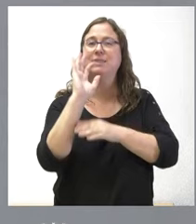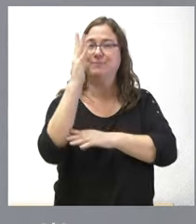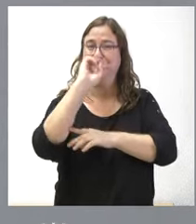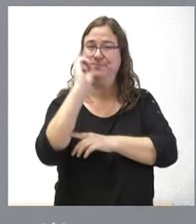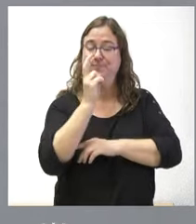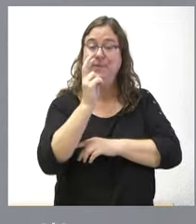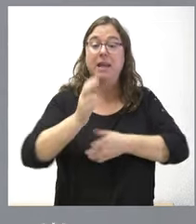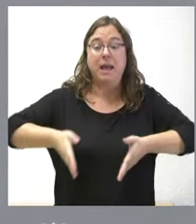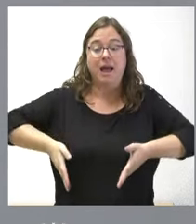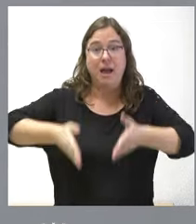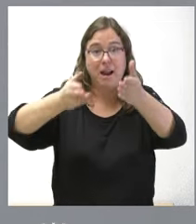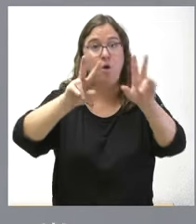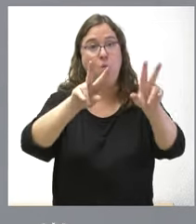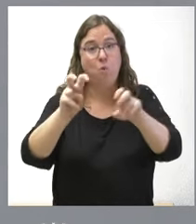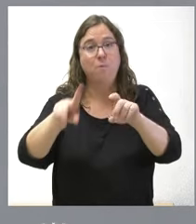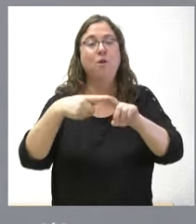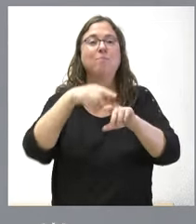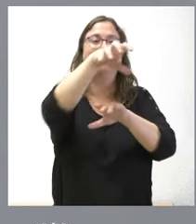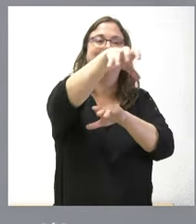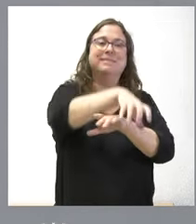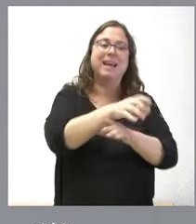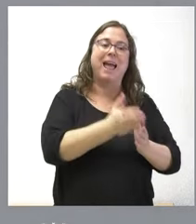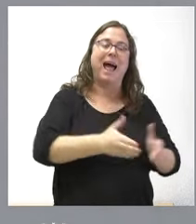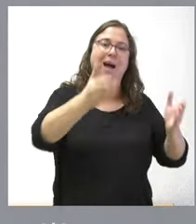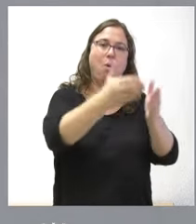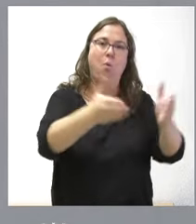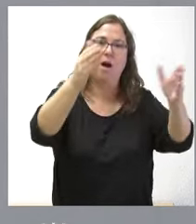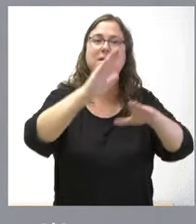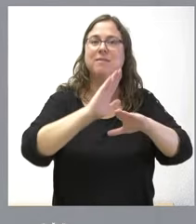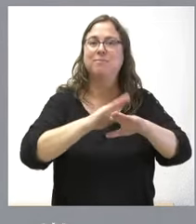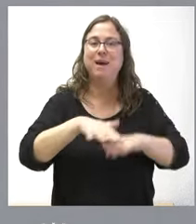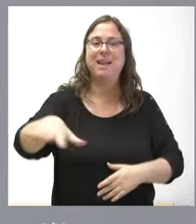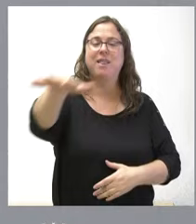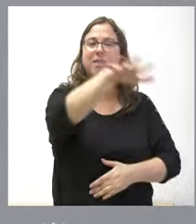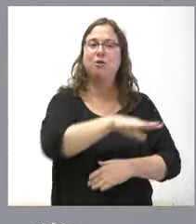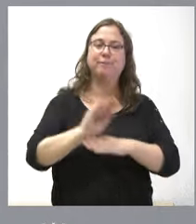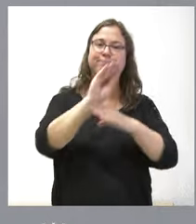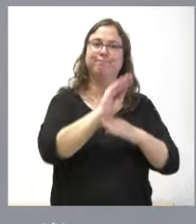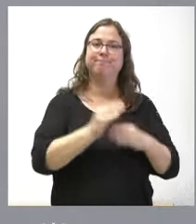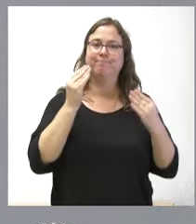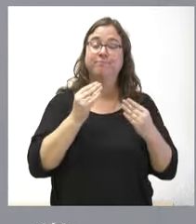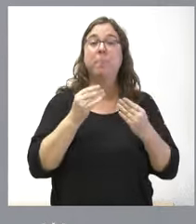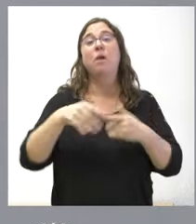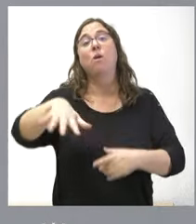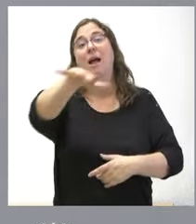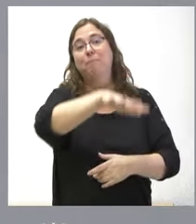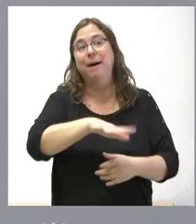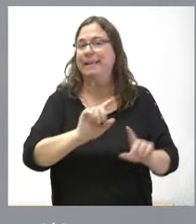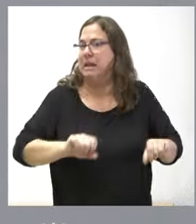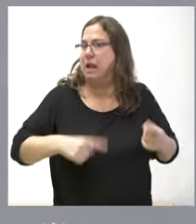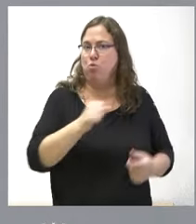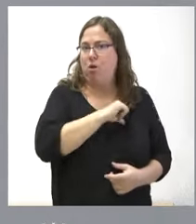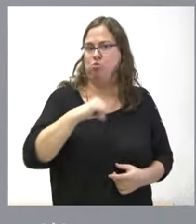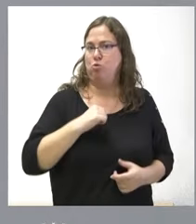pista forestal y la instalación de pasos de agua para restaurar toda esta zona. Una parte, como es natural, pues es una restauración natural